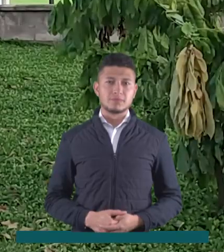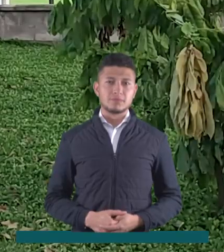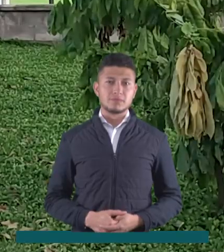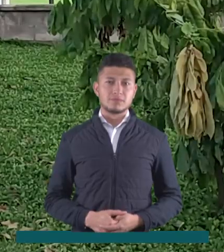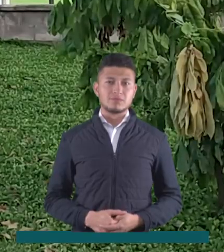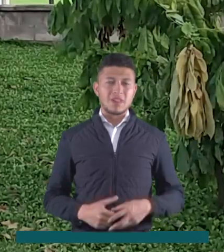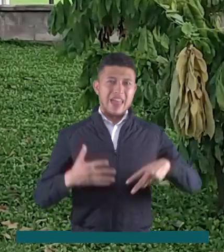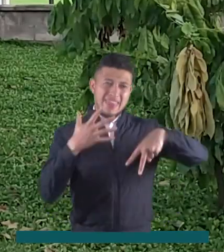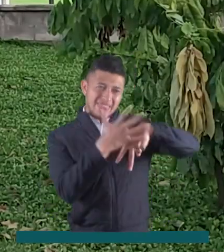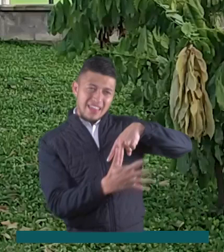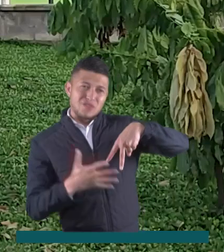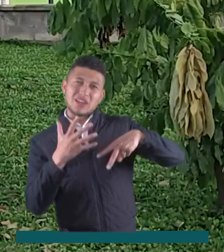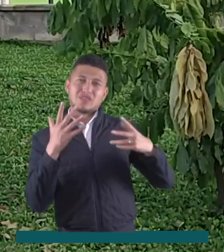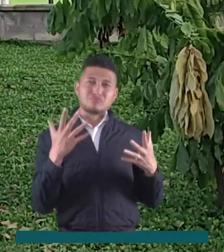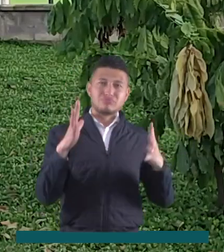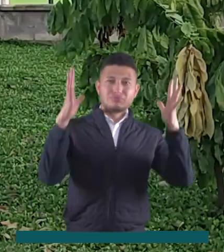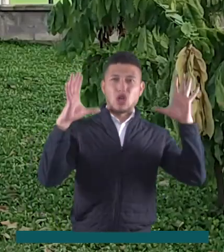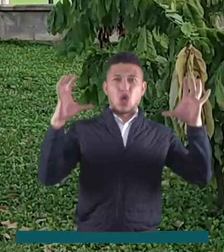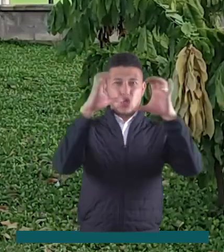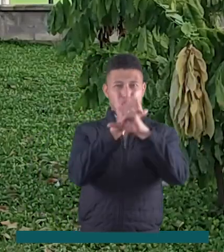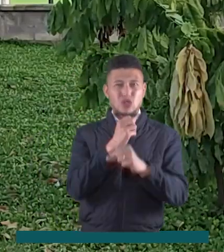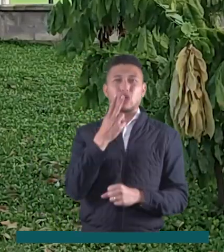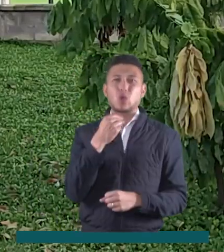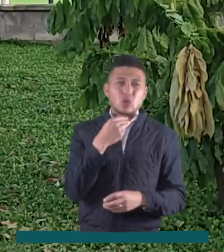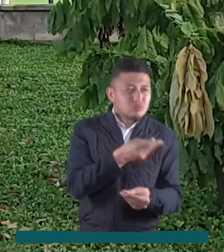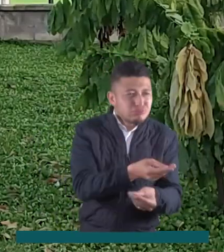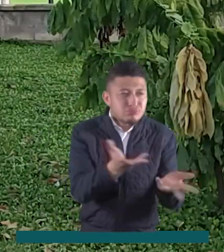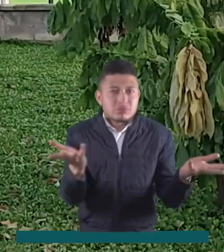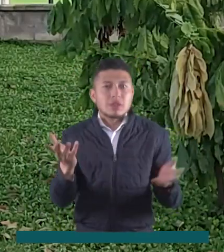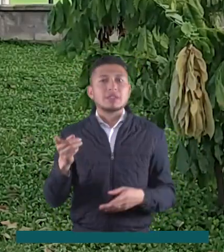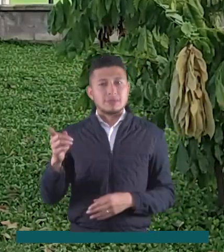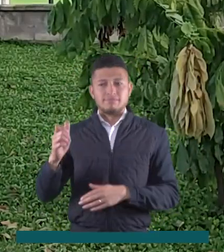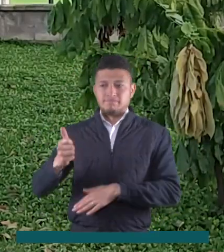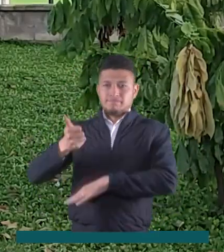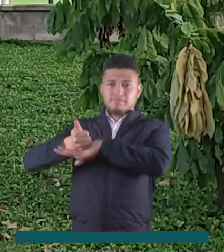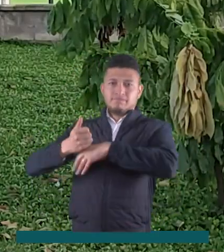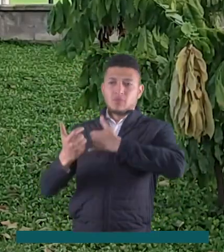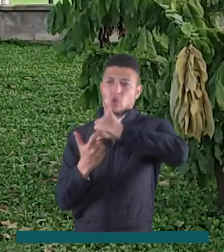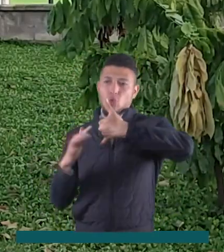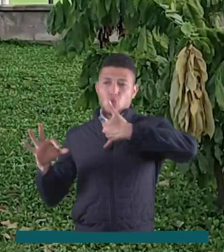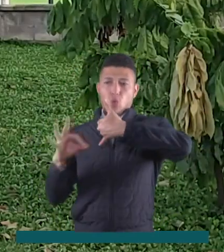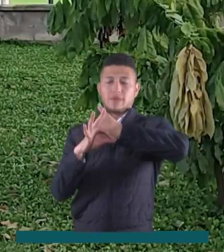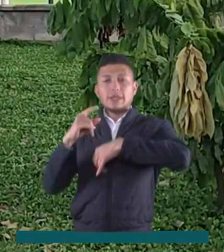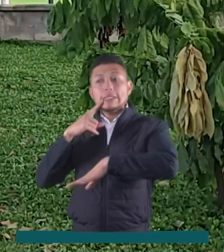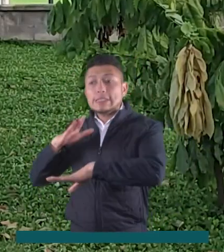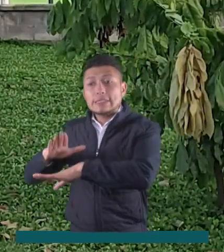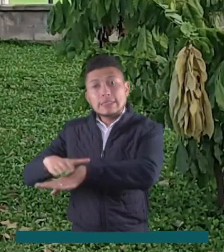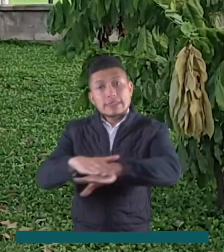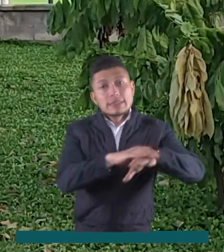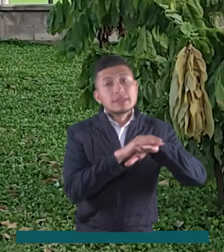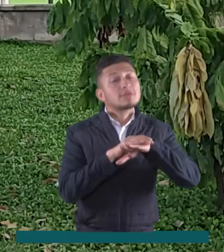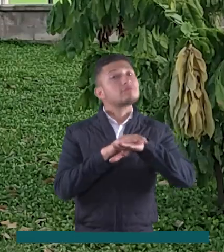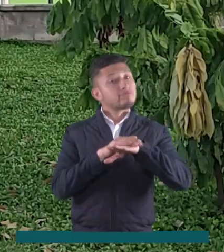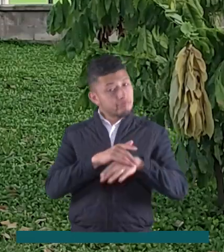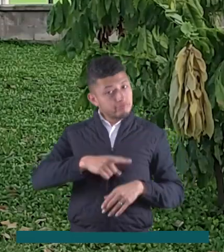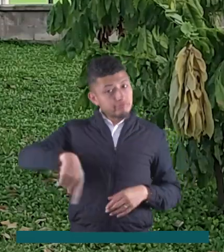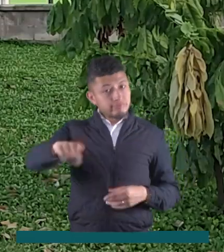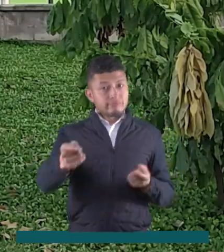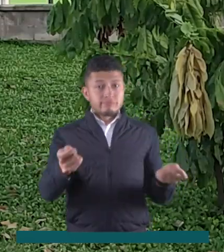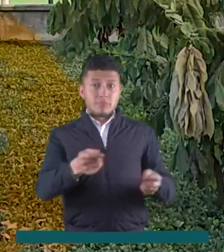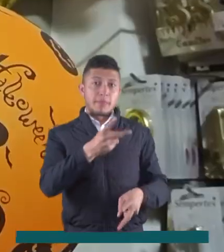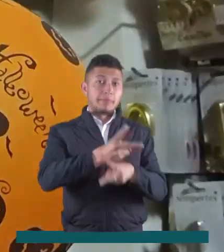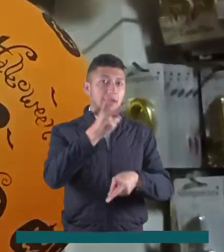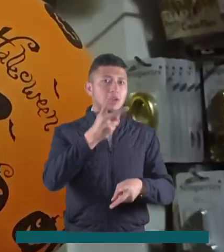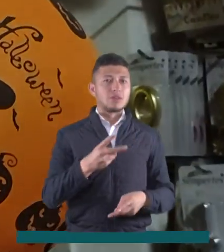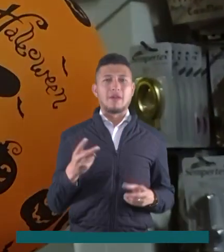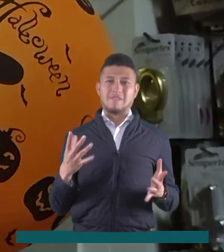En la temporada de disfraces y la tradicional noche de los dulces, las autoridades del Guaviare hacen un llamado para prevenir los habituales